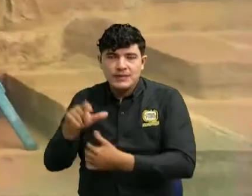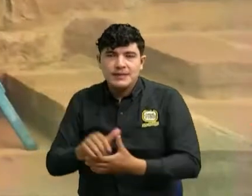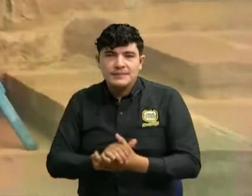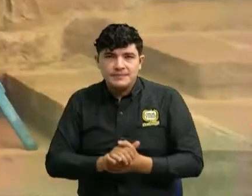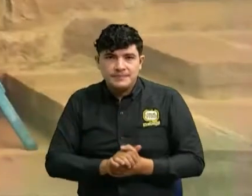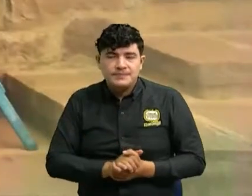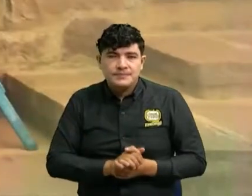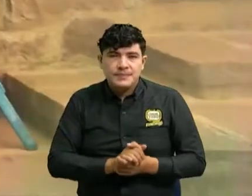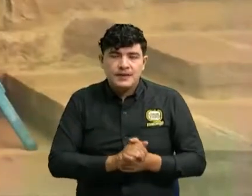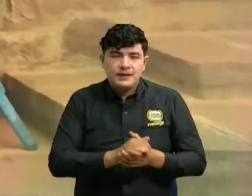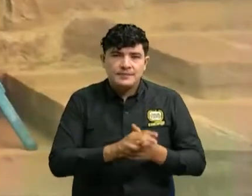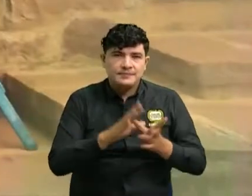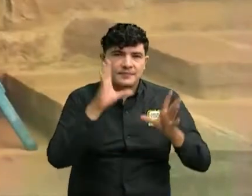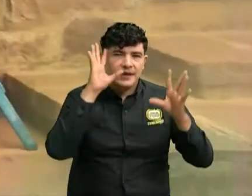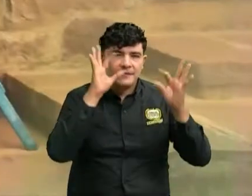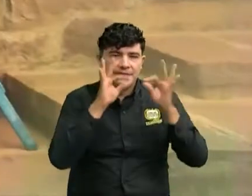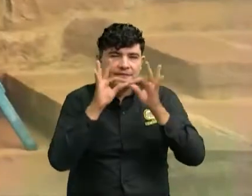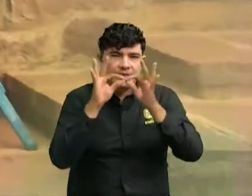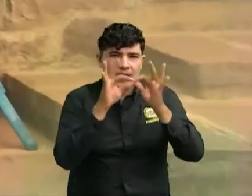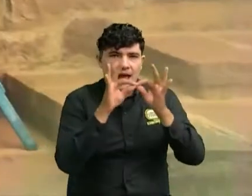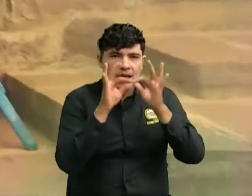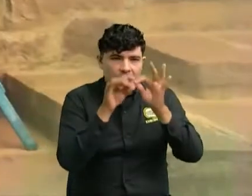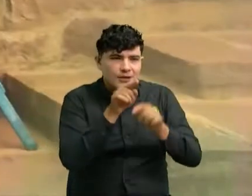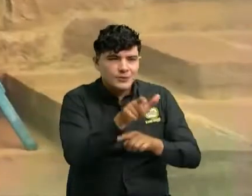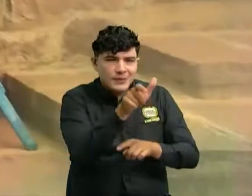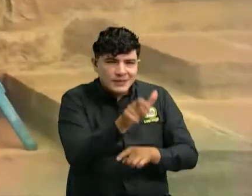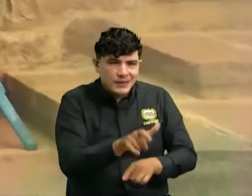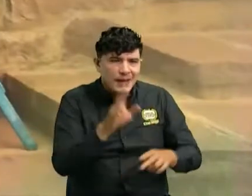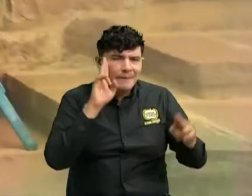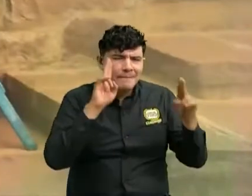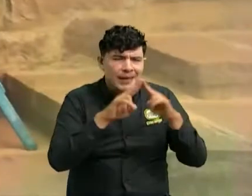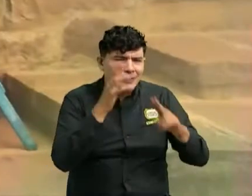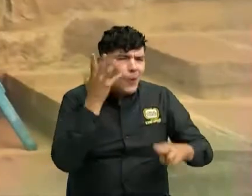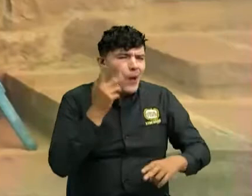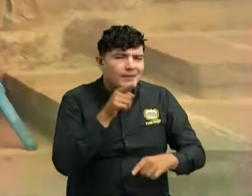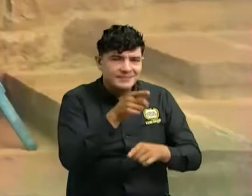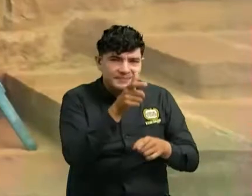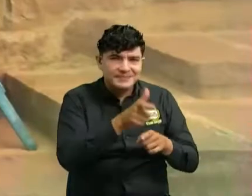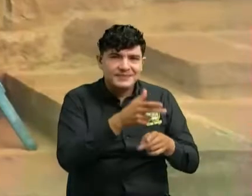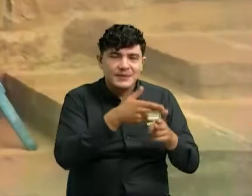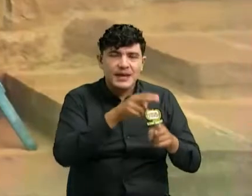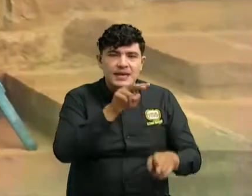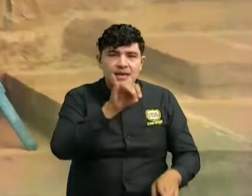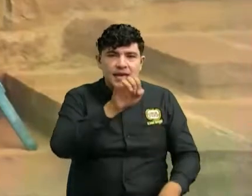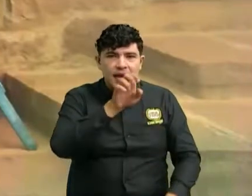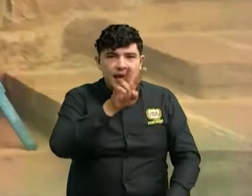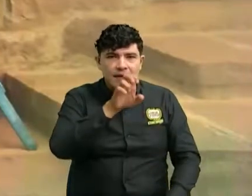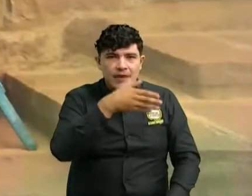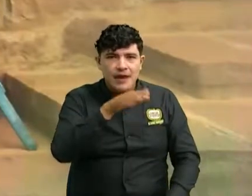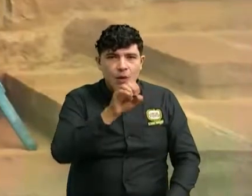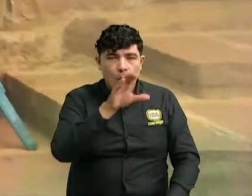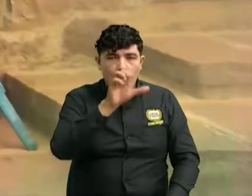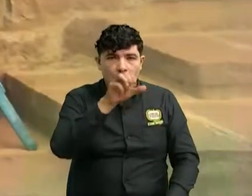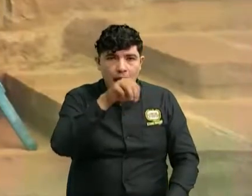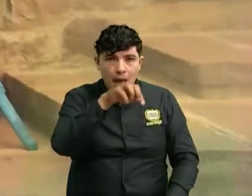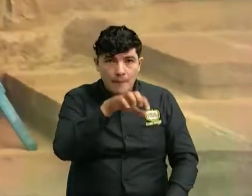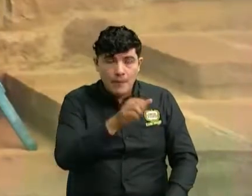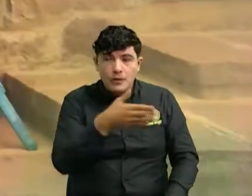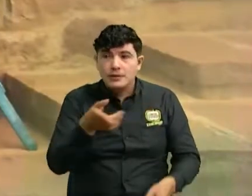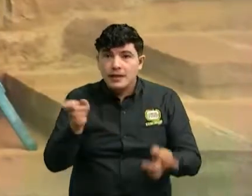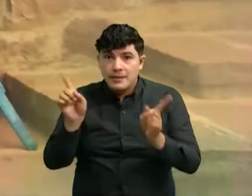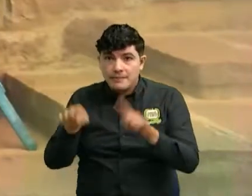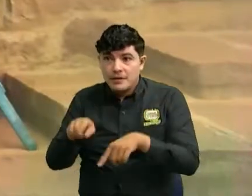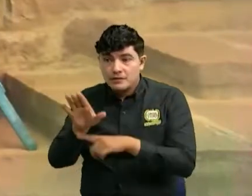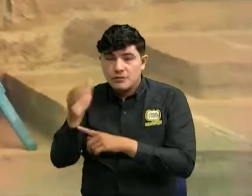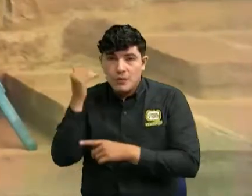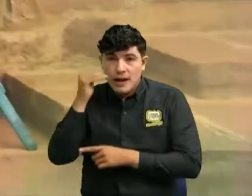a nuestra fiel televidente Nieve Ocampo tenemos a María Calderón tenemos a María Calderón se